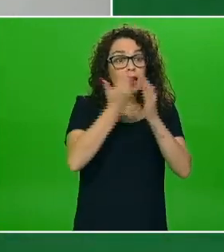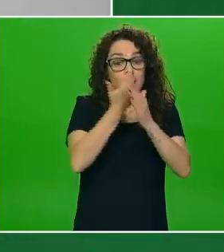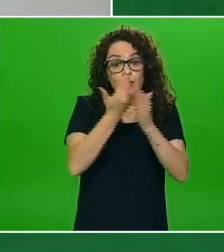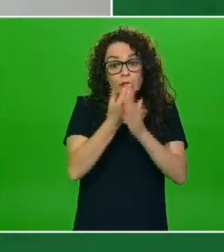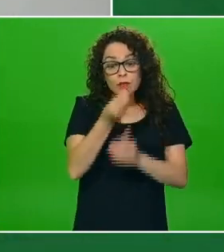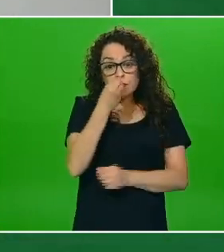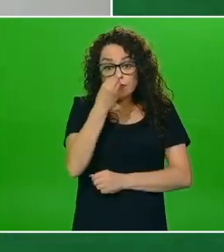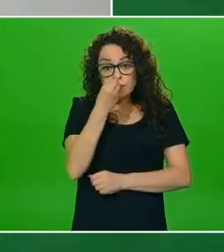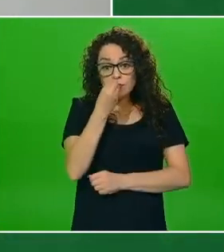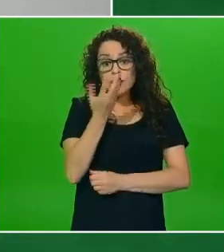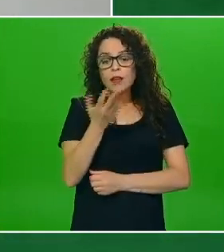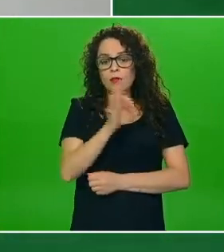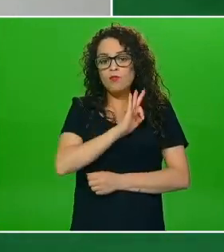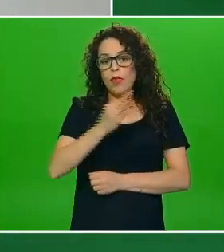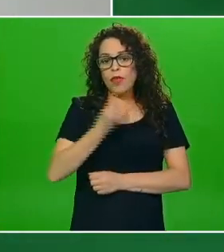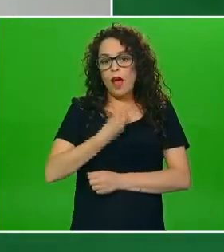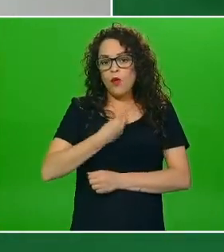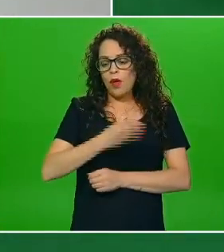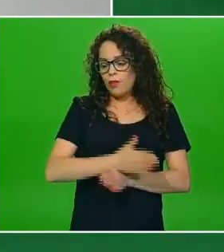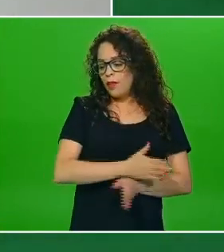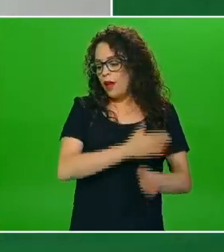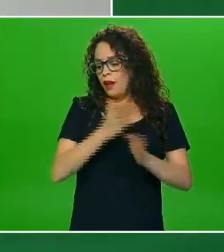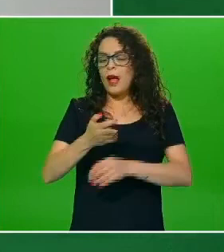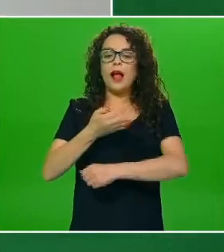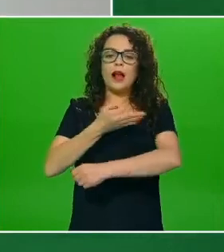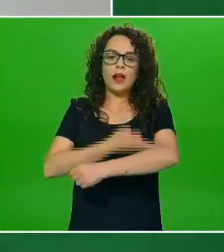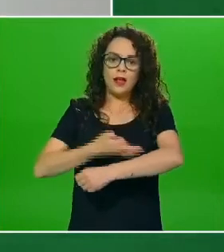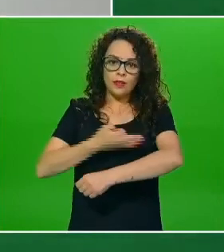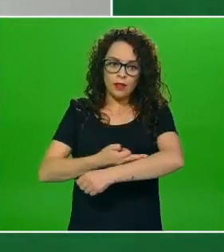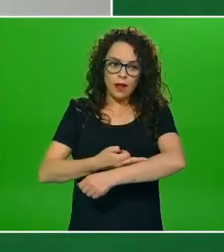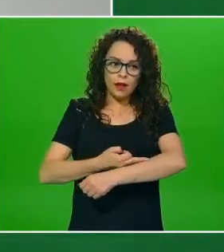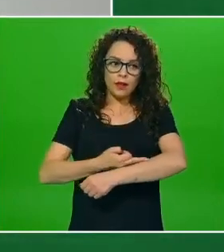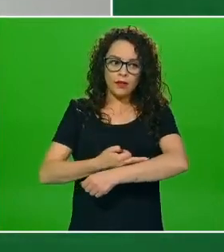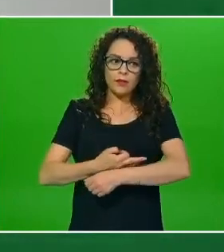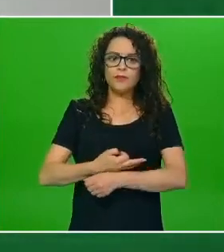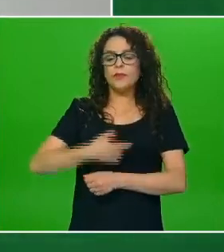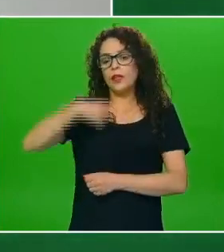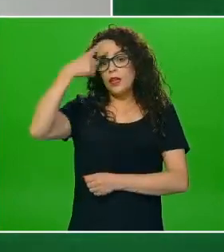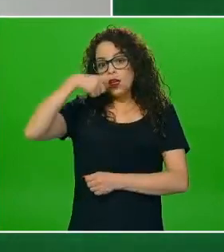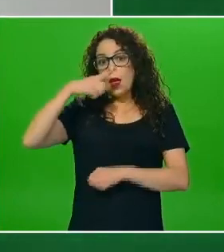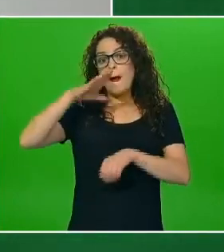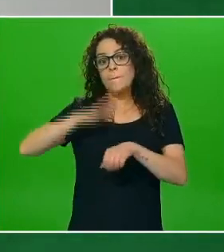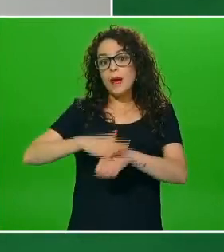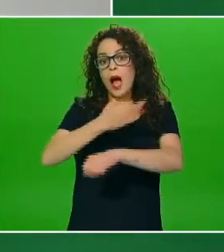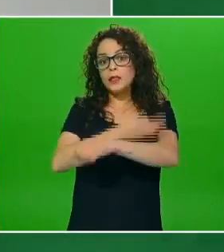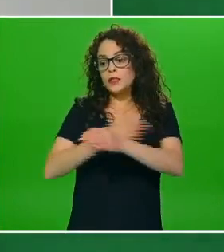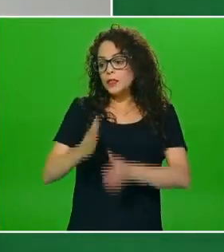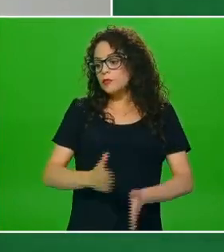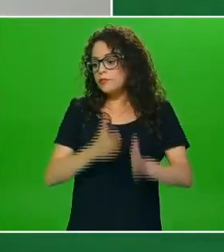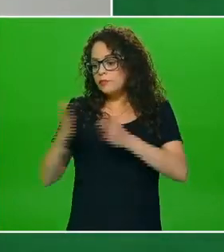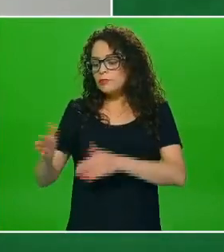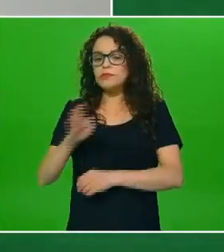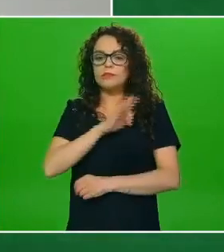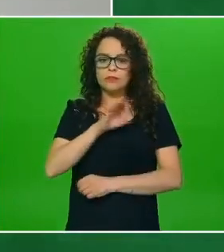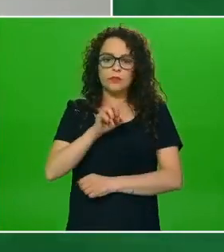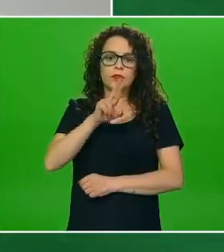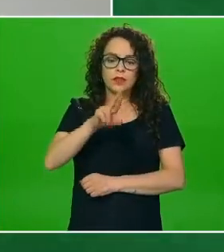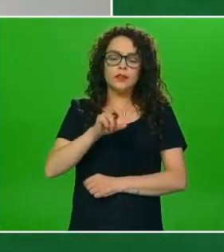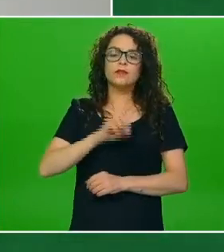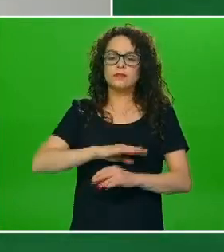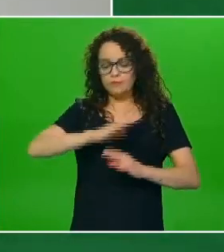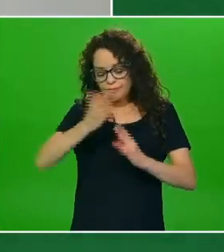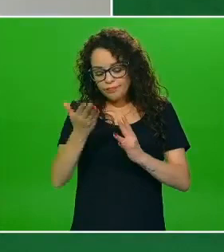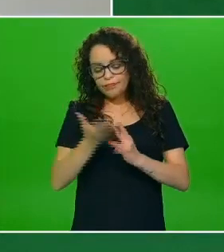y quizás cenan más tarde y la colación puede entonces ser en la tarde ¿no? la verdad es que sí va a depender mucho